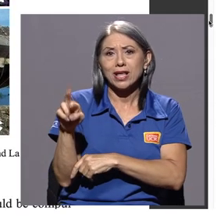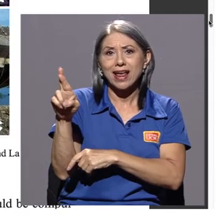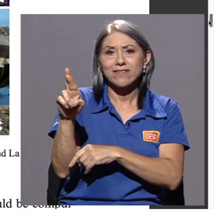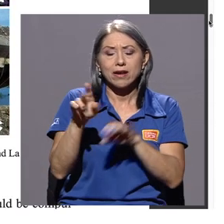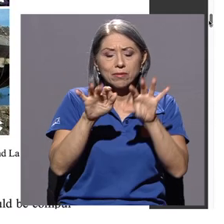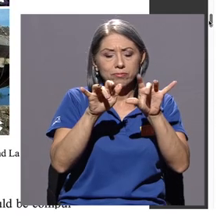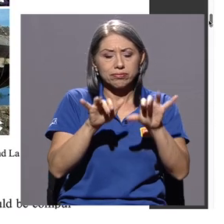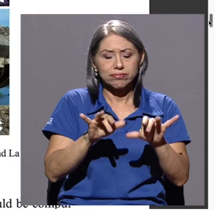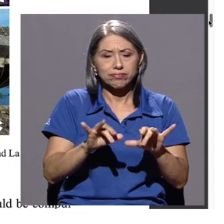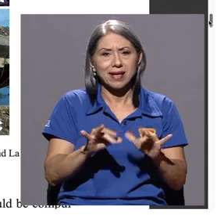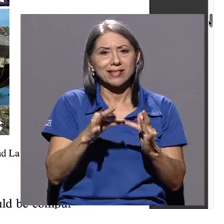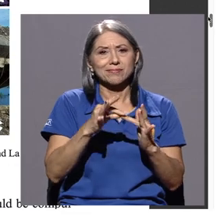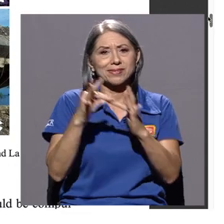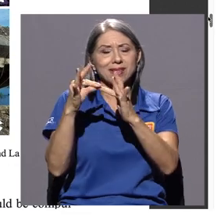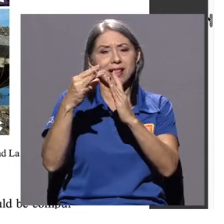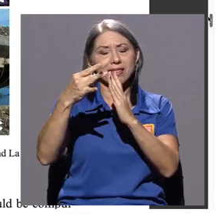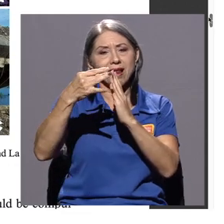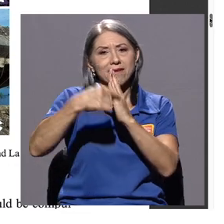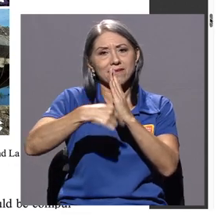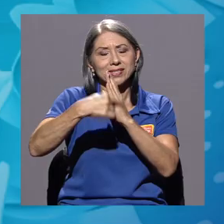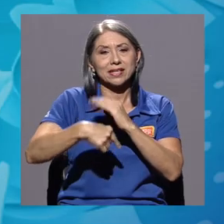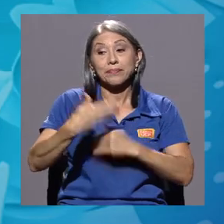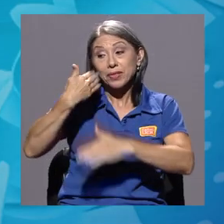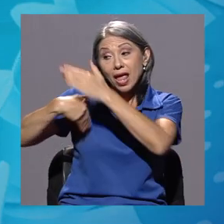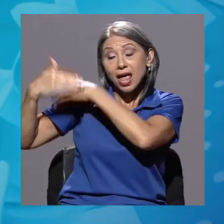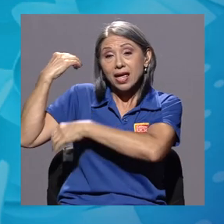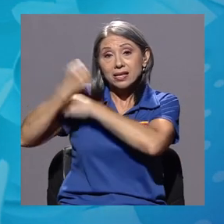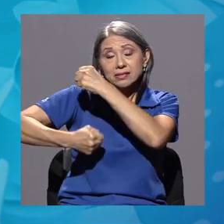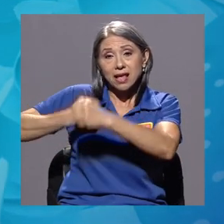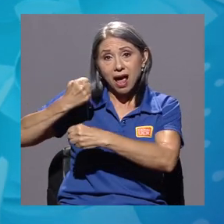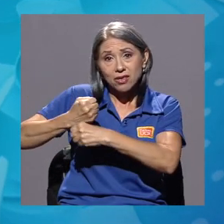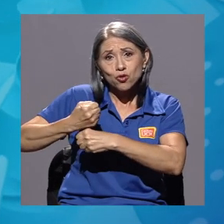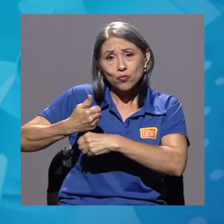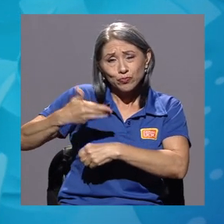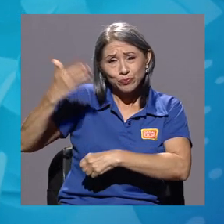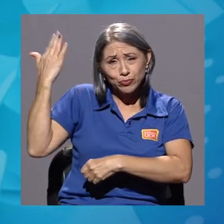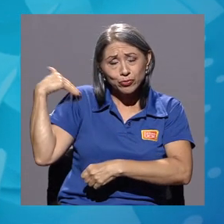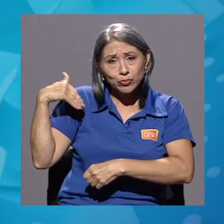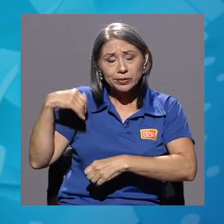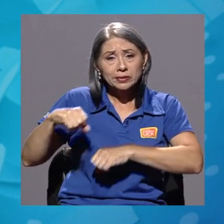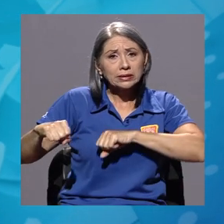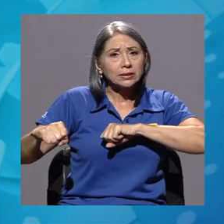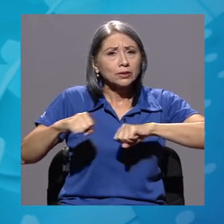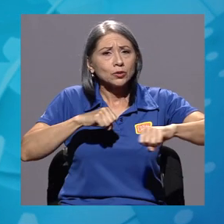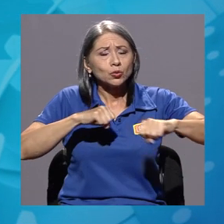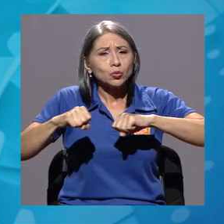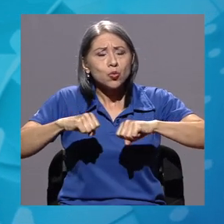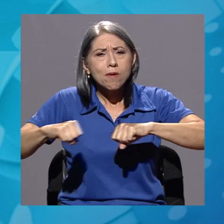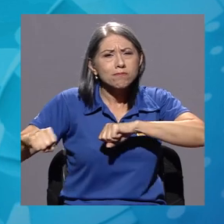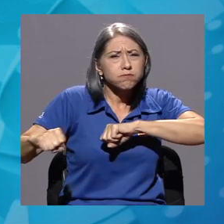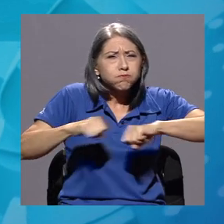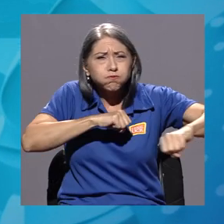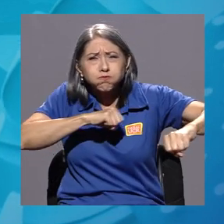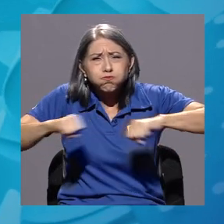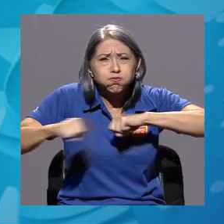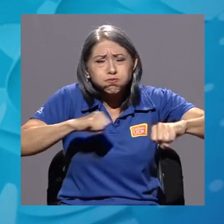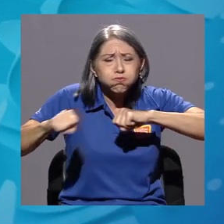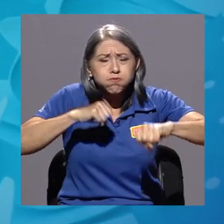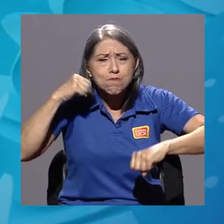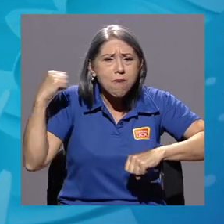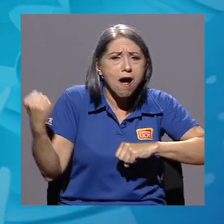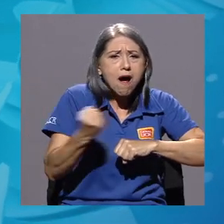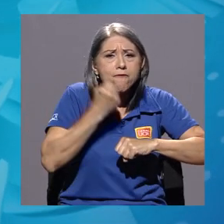editaron este número especial de la revista. En ese año justamente fue el sismo más grande en el planeta